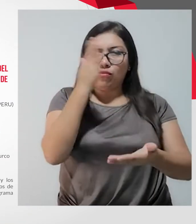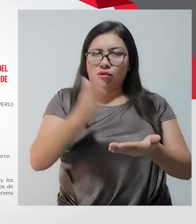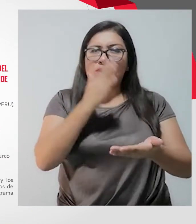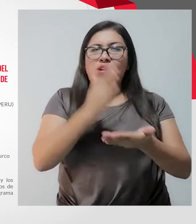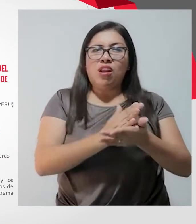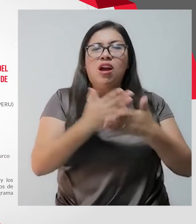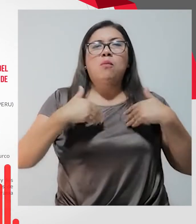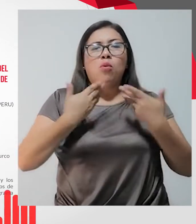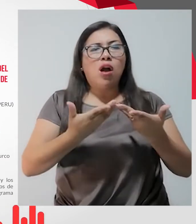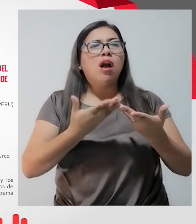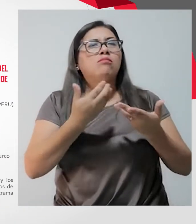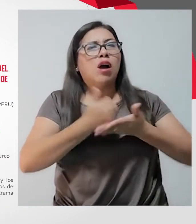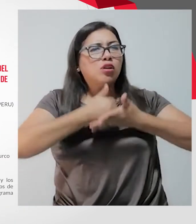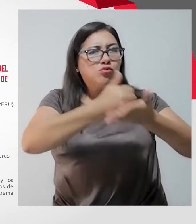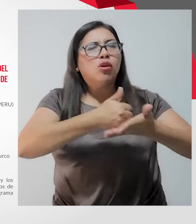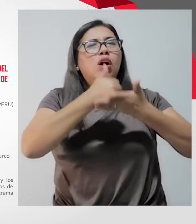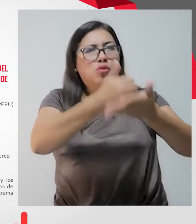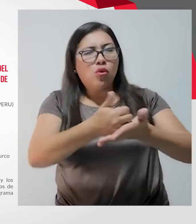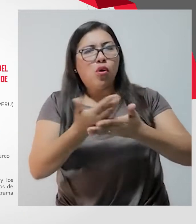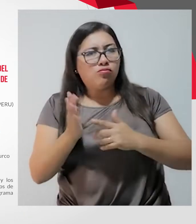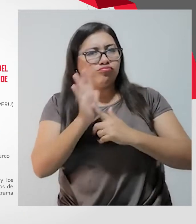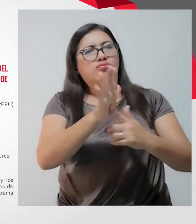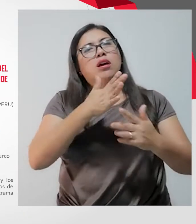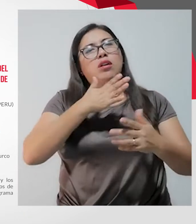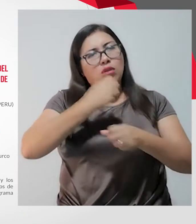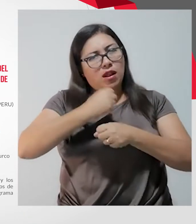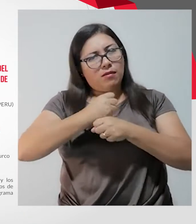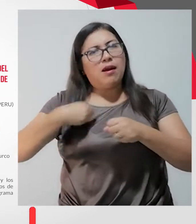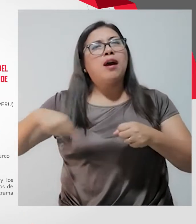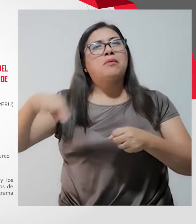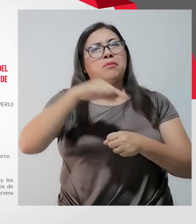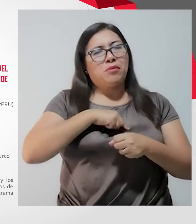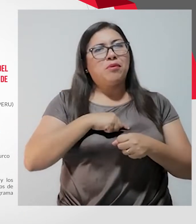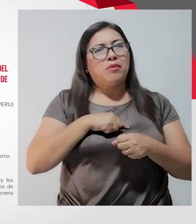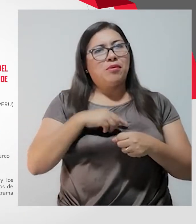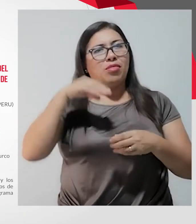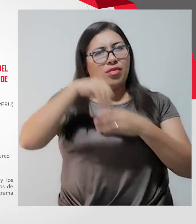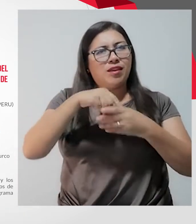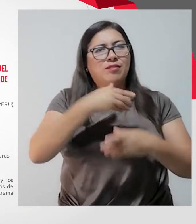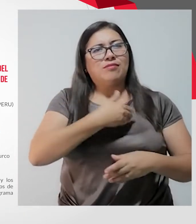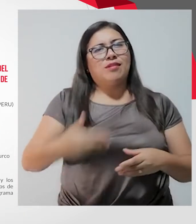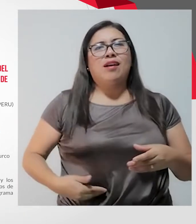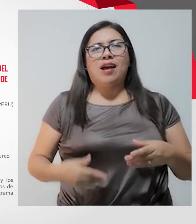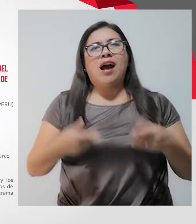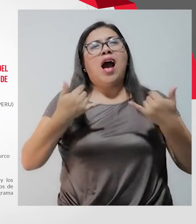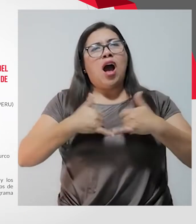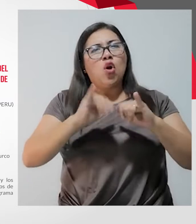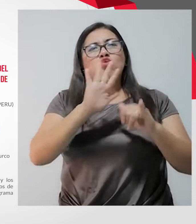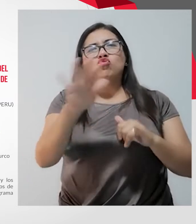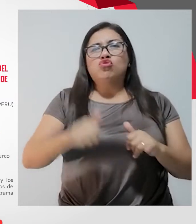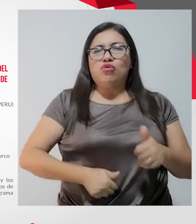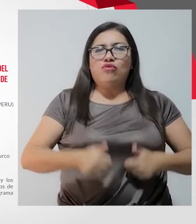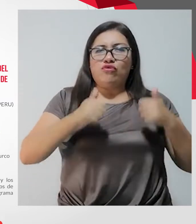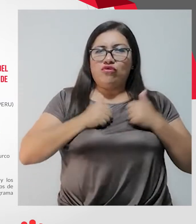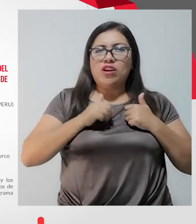cuenta al ciudadano de nuestra labor pública y hasta de nuestra vida privada.